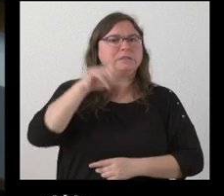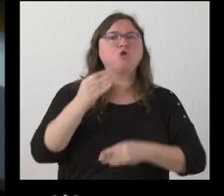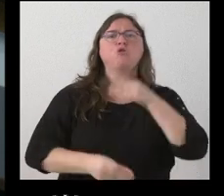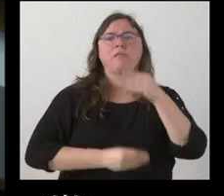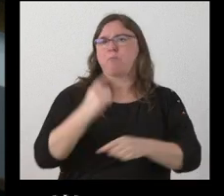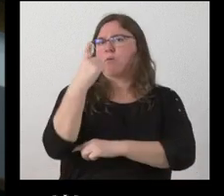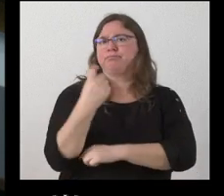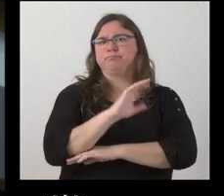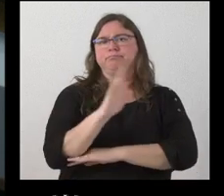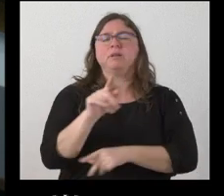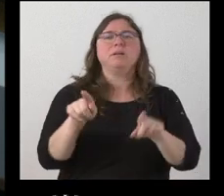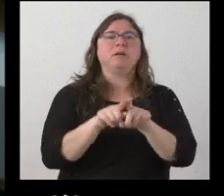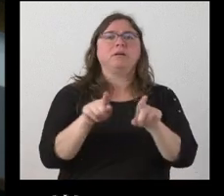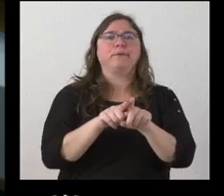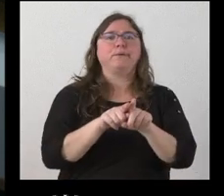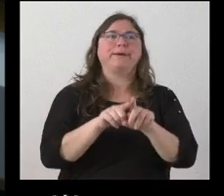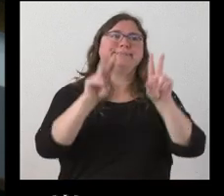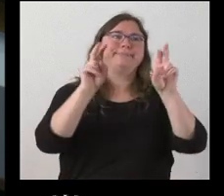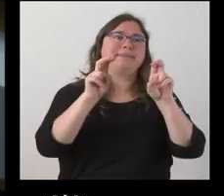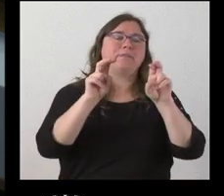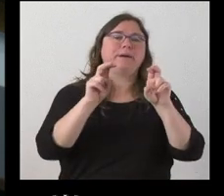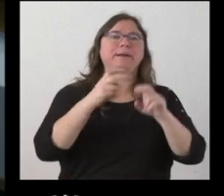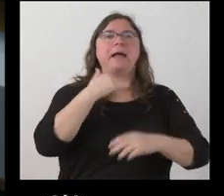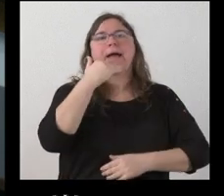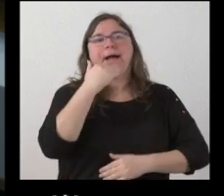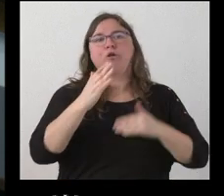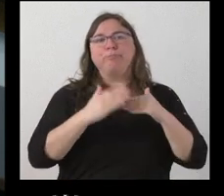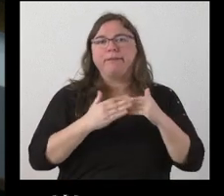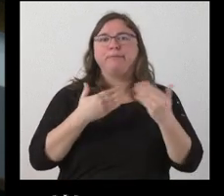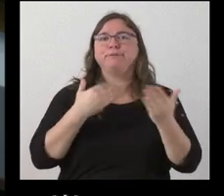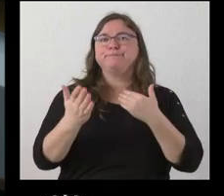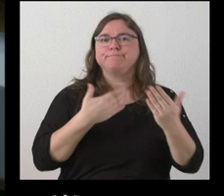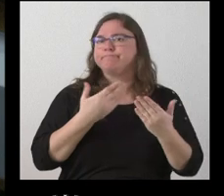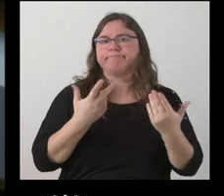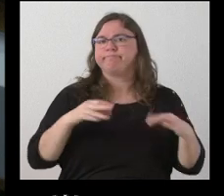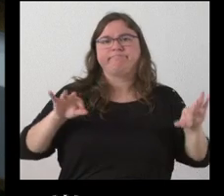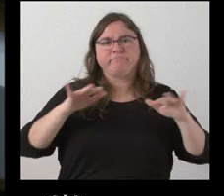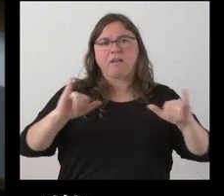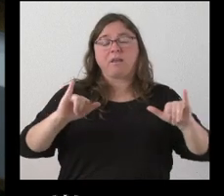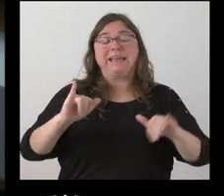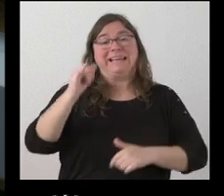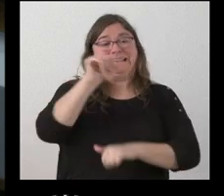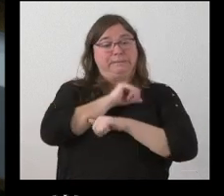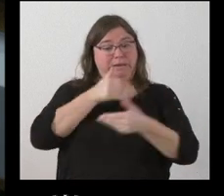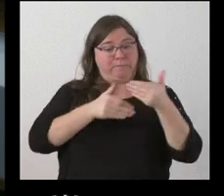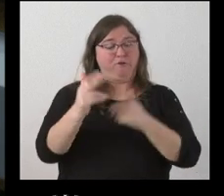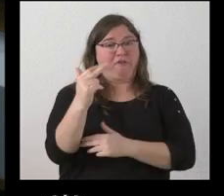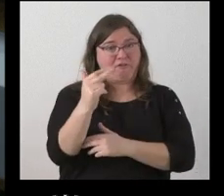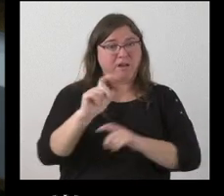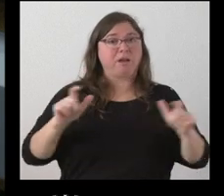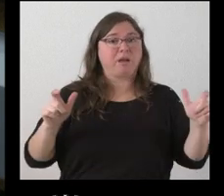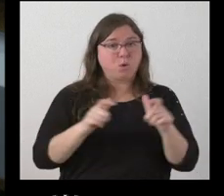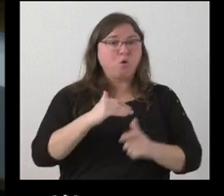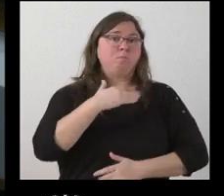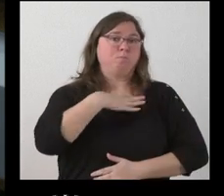cabo cerrando un poco la puerta a una posible negociación aunque sí que esperaban que en la reunión de este viernes sí que se pudieran abordar